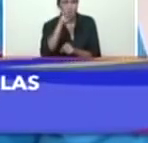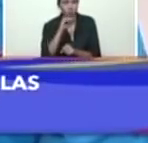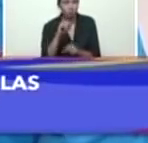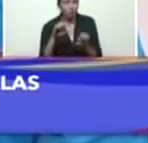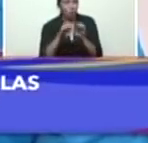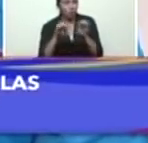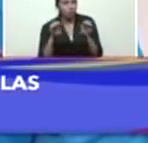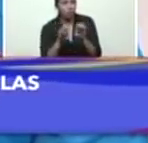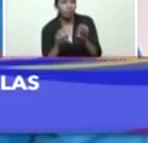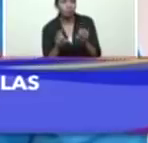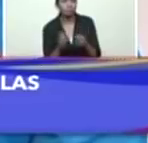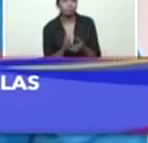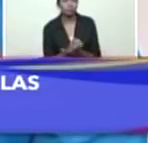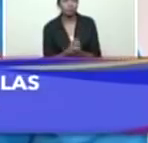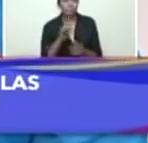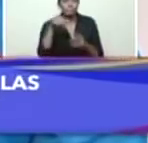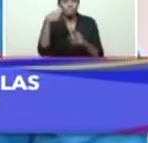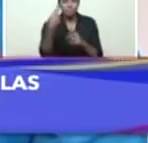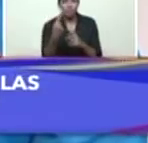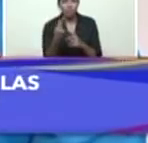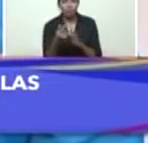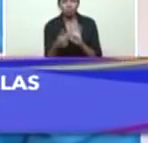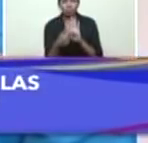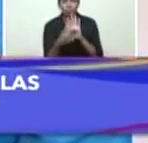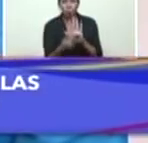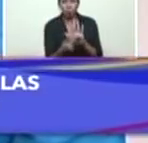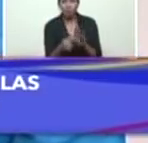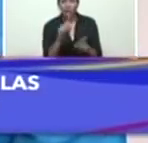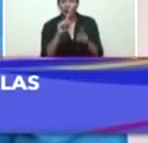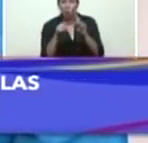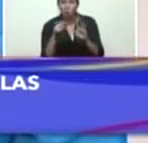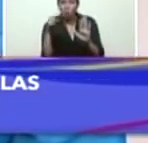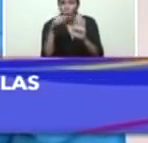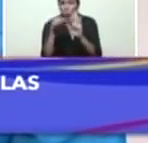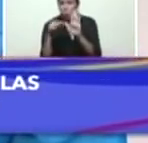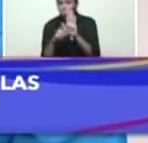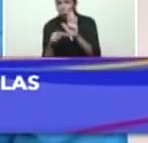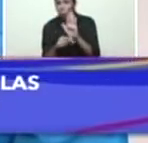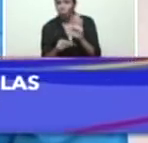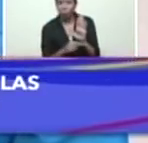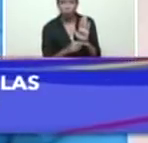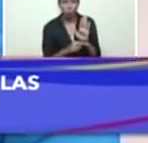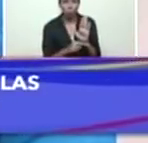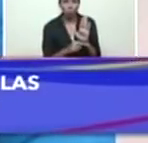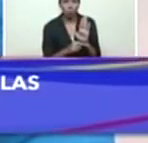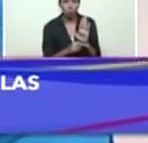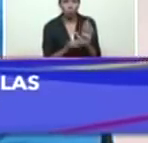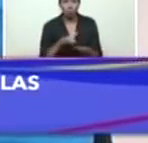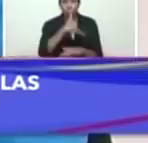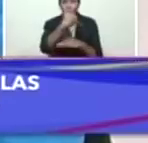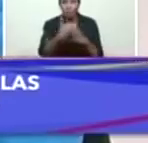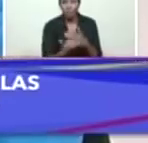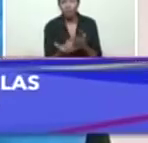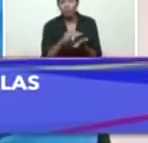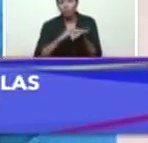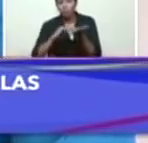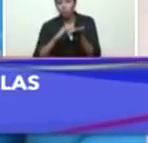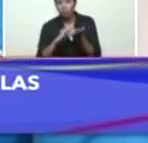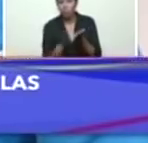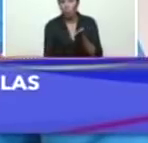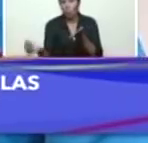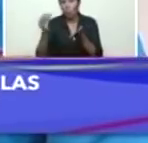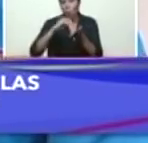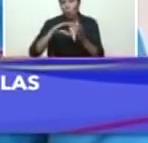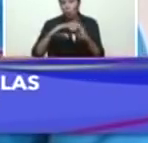nacional para mañana presentar algunos lineamientos sobre el plan de recuperación que debemos tener en el reinicio de clase